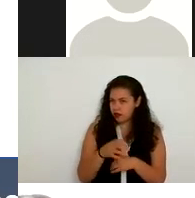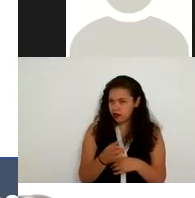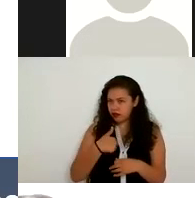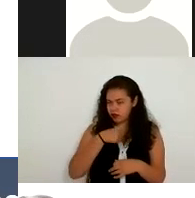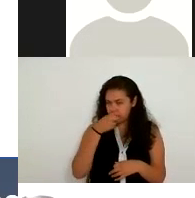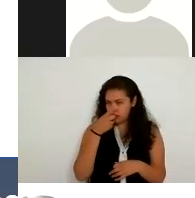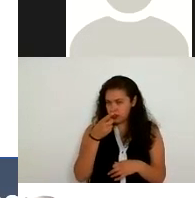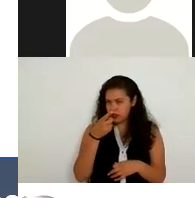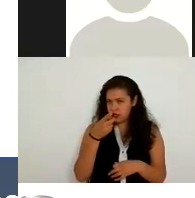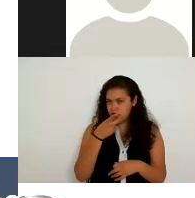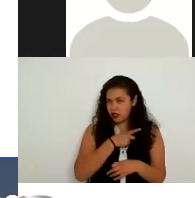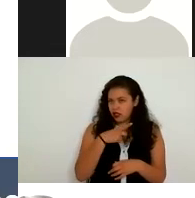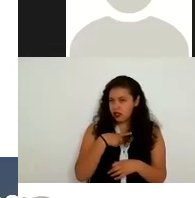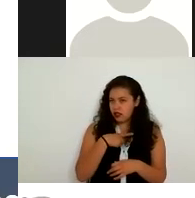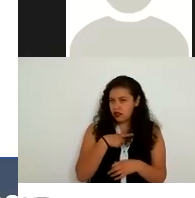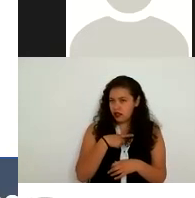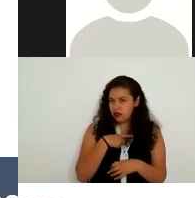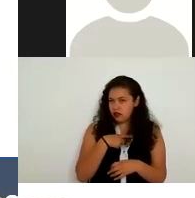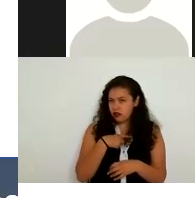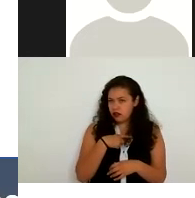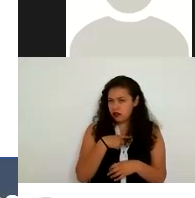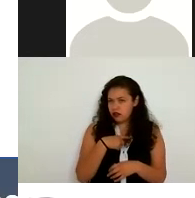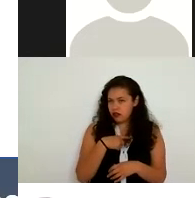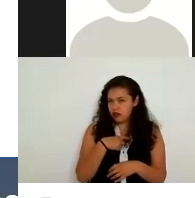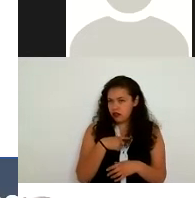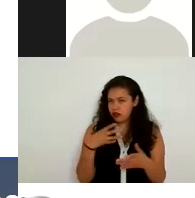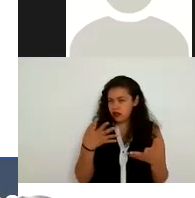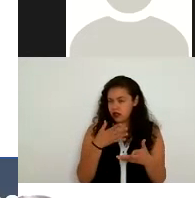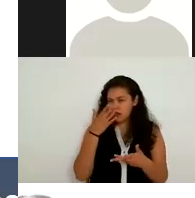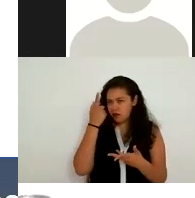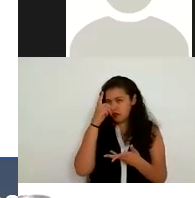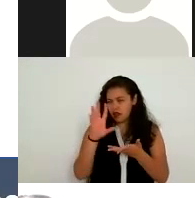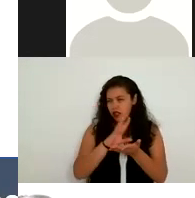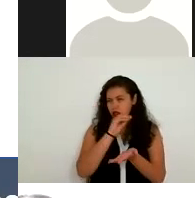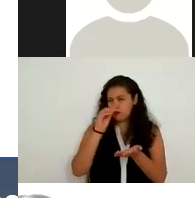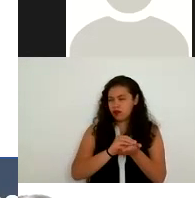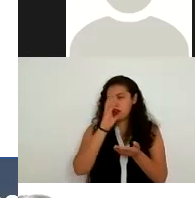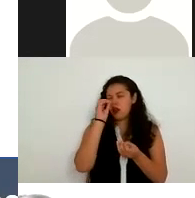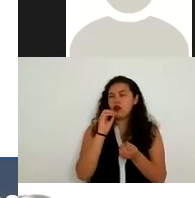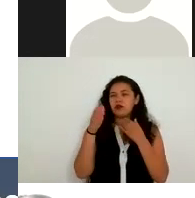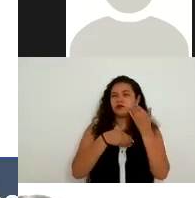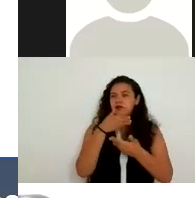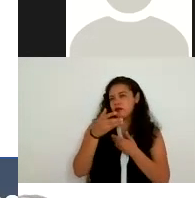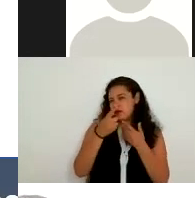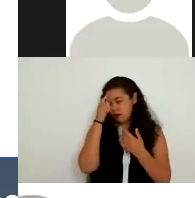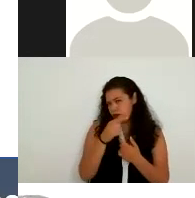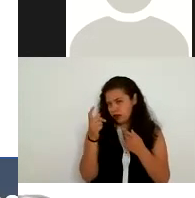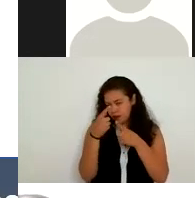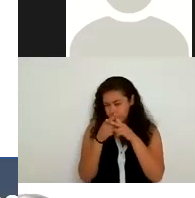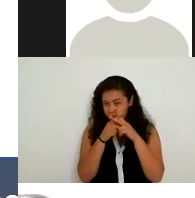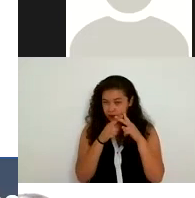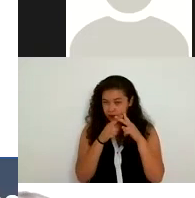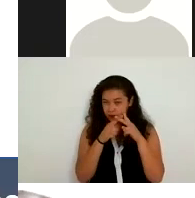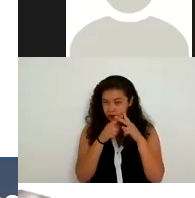hagan alusión en donde pongan sus avisos de privacidad para que se mencione cambió la finalidad consulta el nuevo